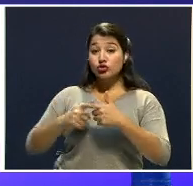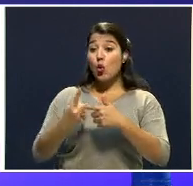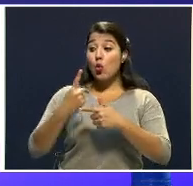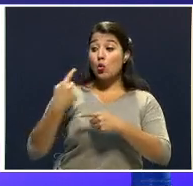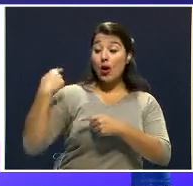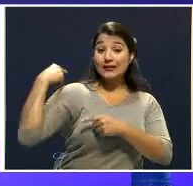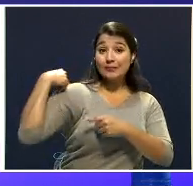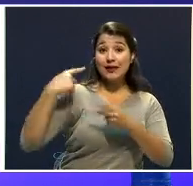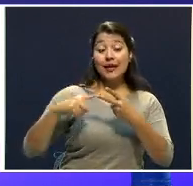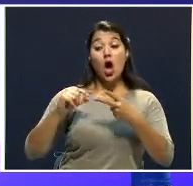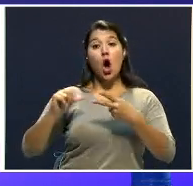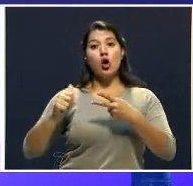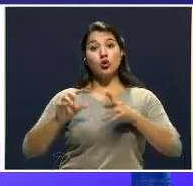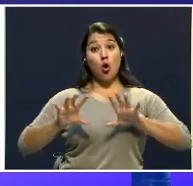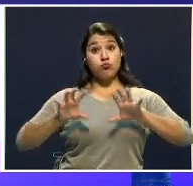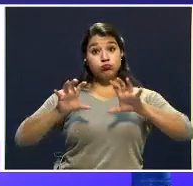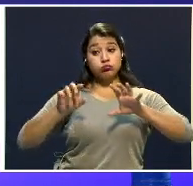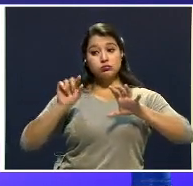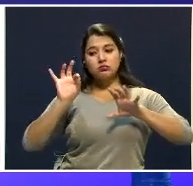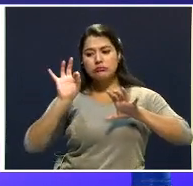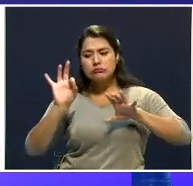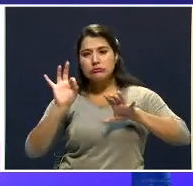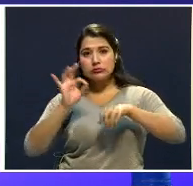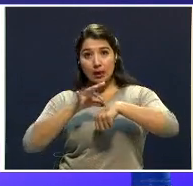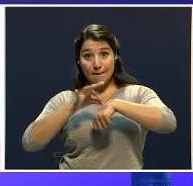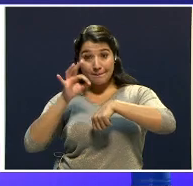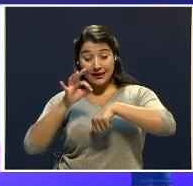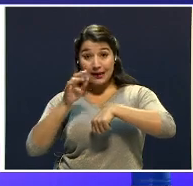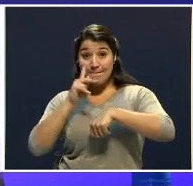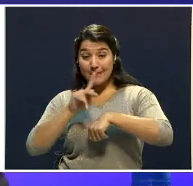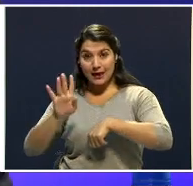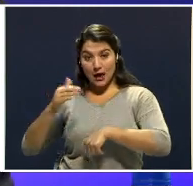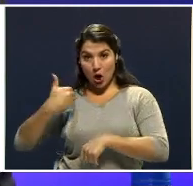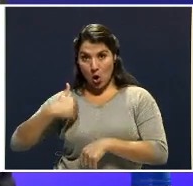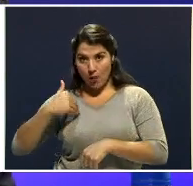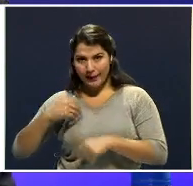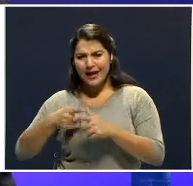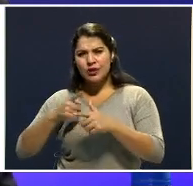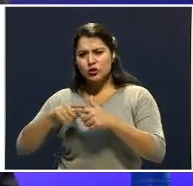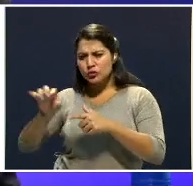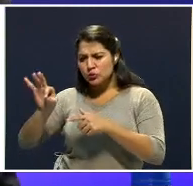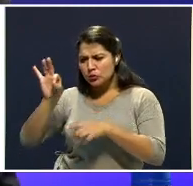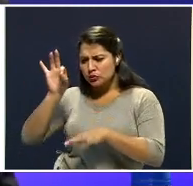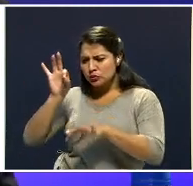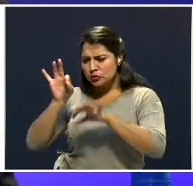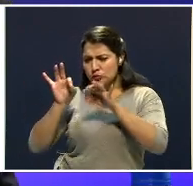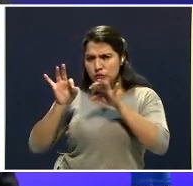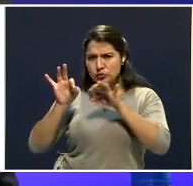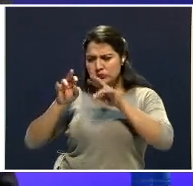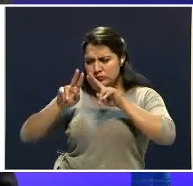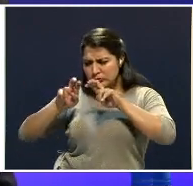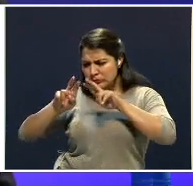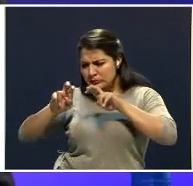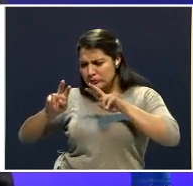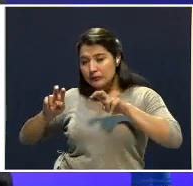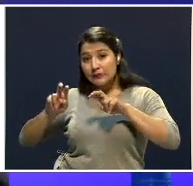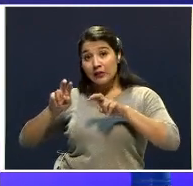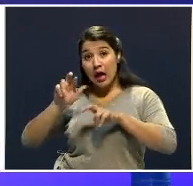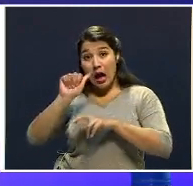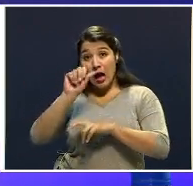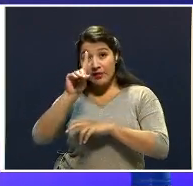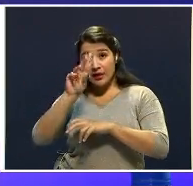sometidos a exámenes de ADN, tienen características